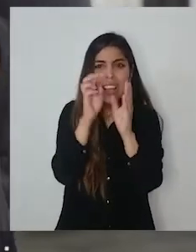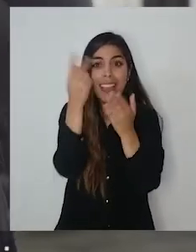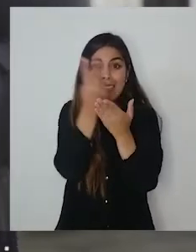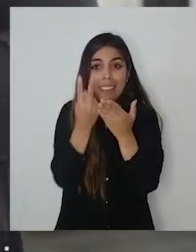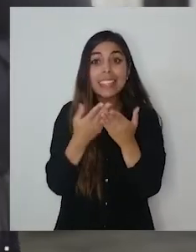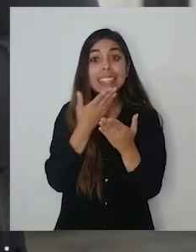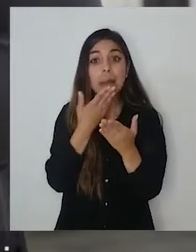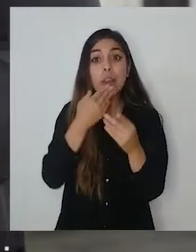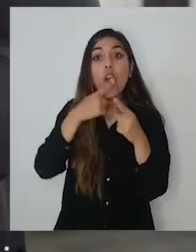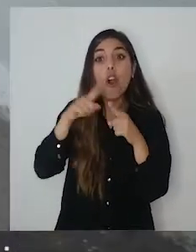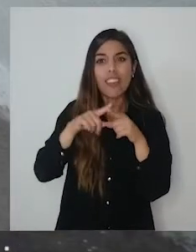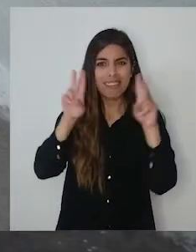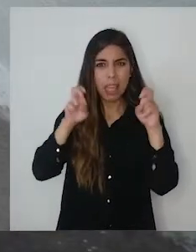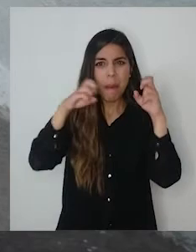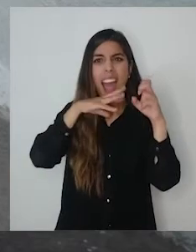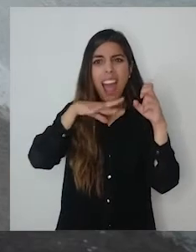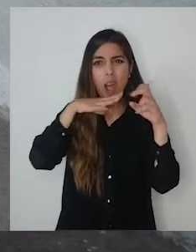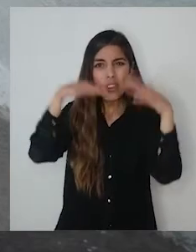¿cierto?, y reconducción de aguas lluvias.